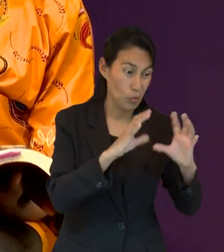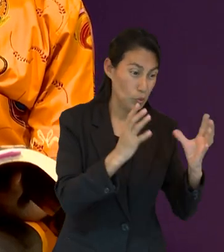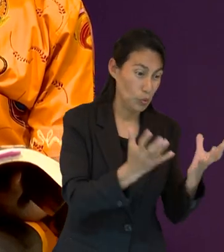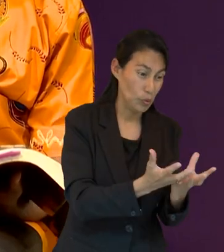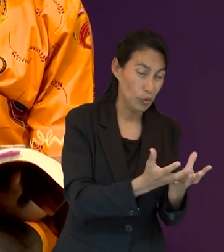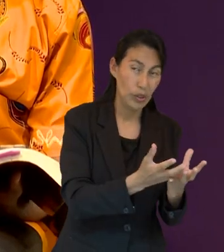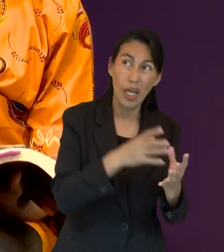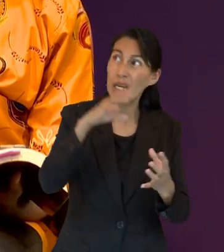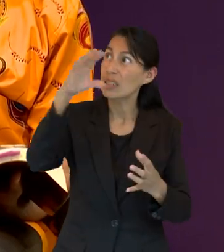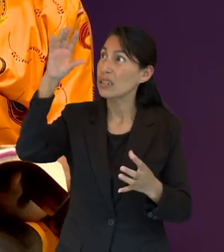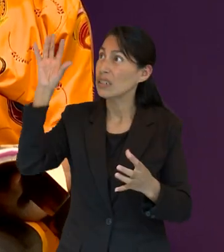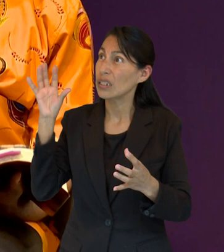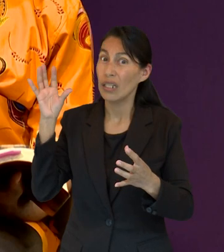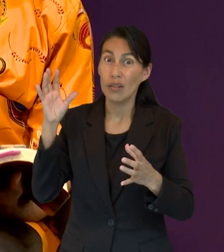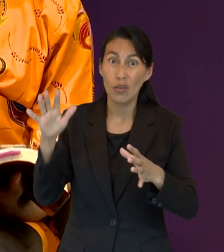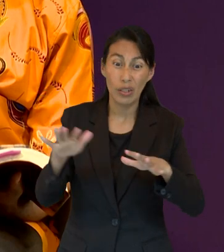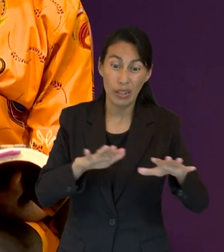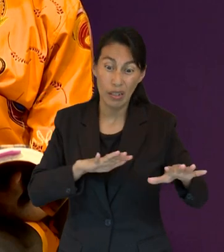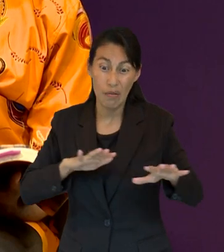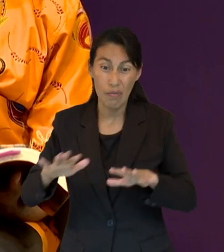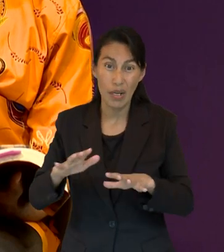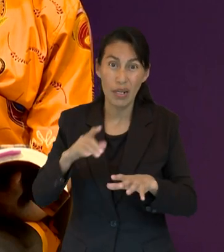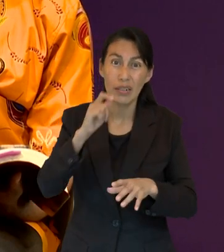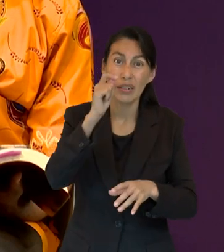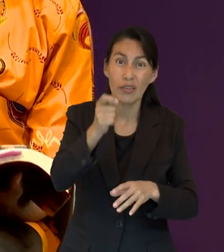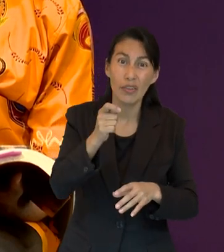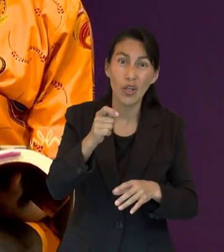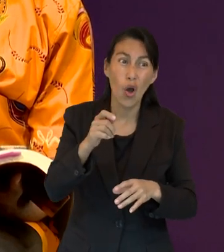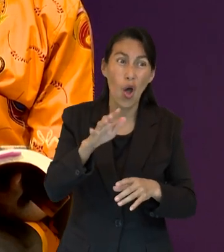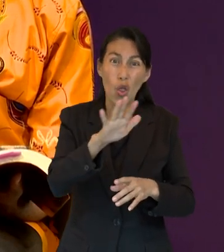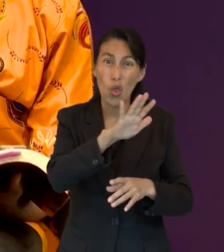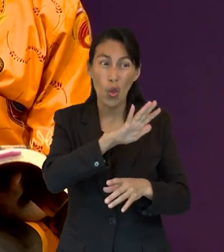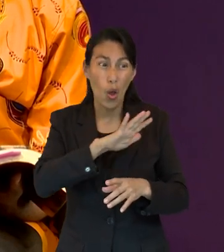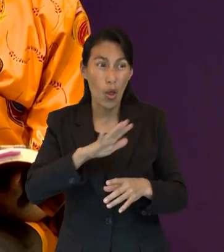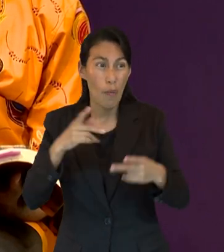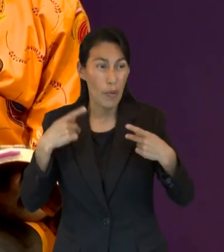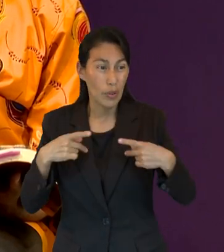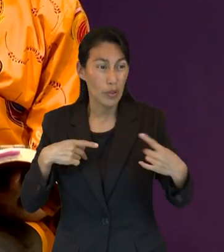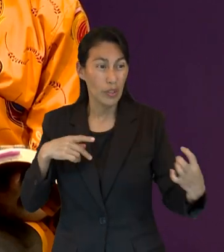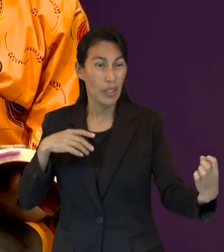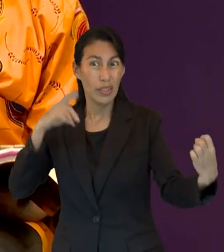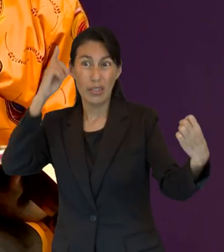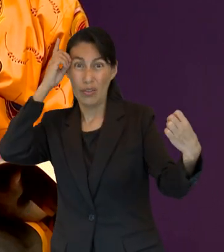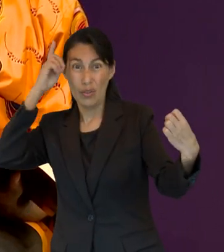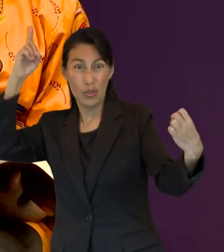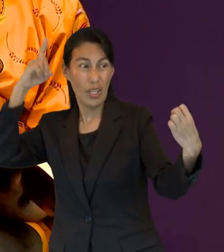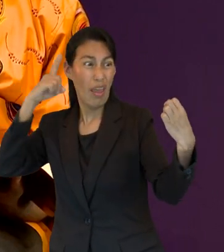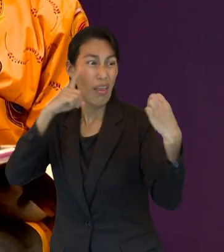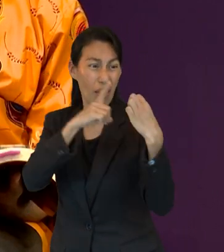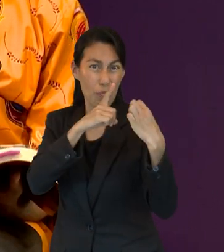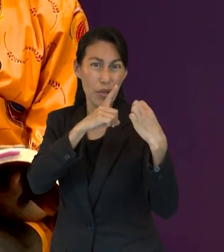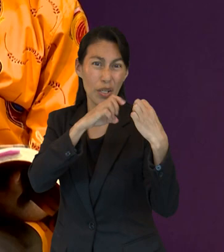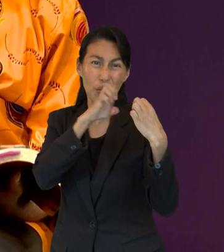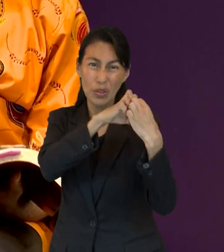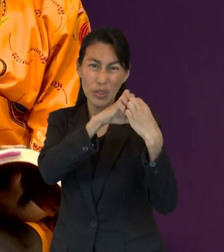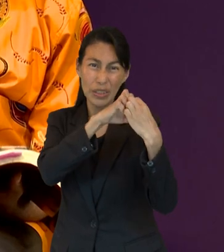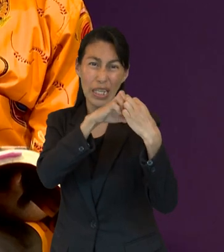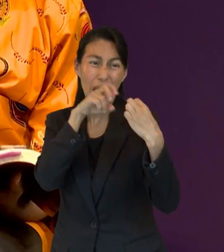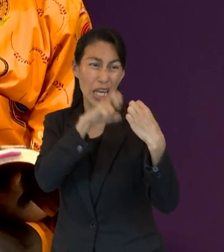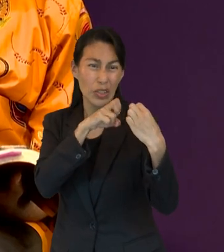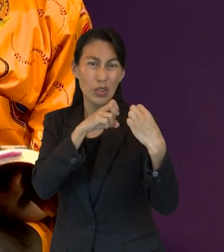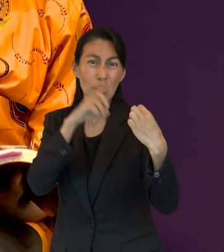temblor de tierra, el temblor del cielo y tierra, se refiere a la destrucción de los enemigos de Dios.